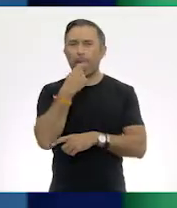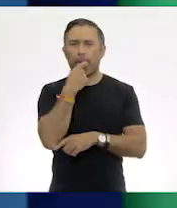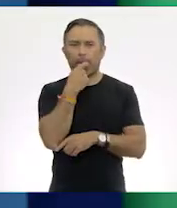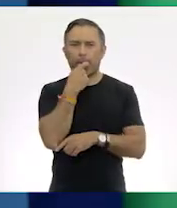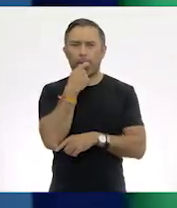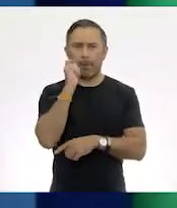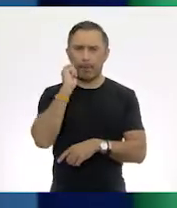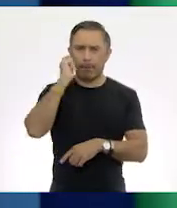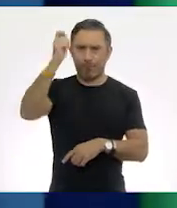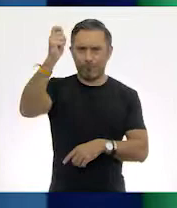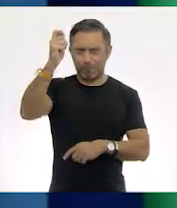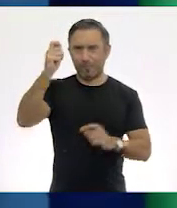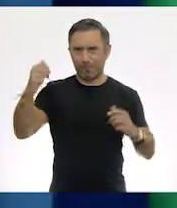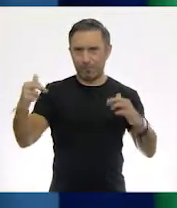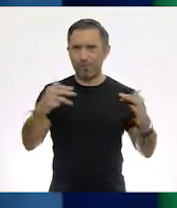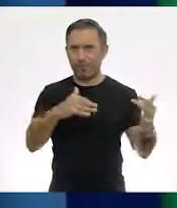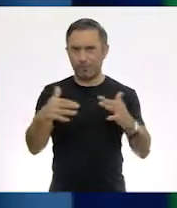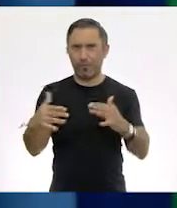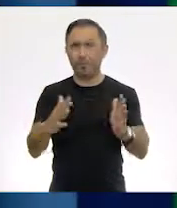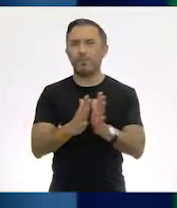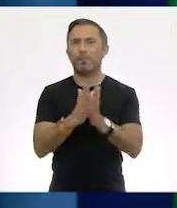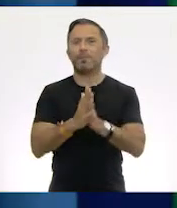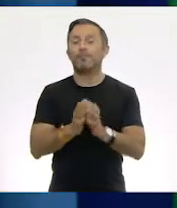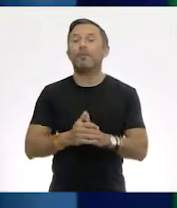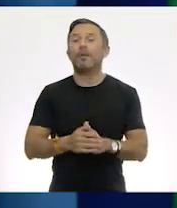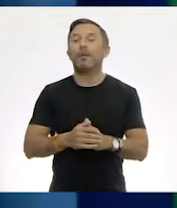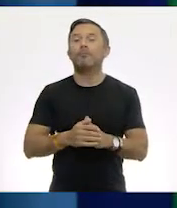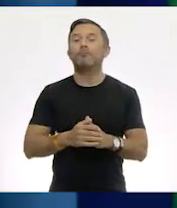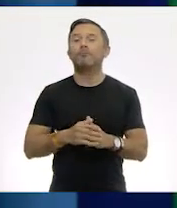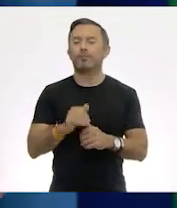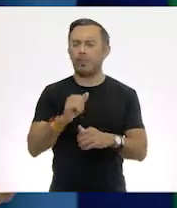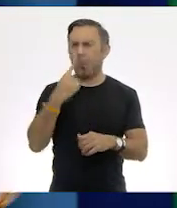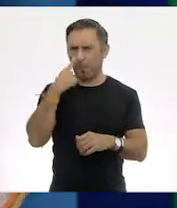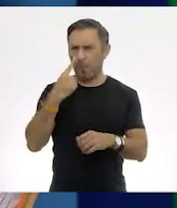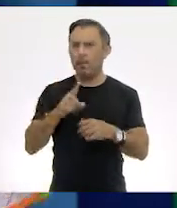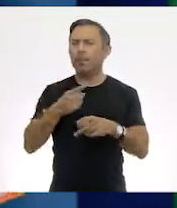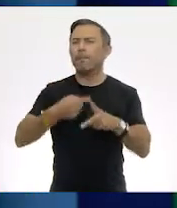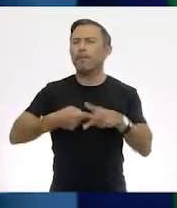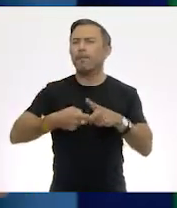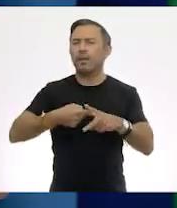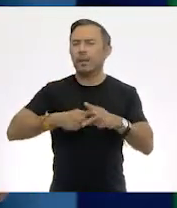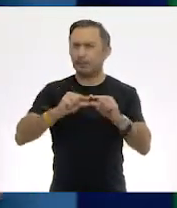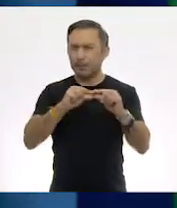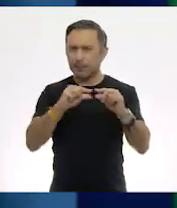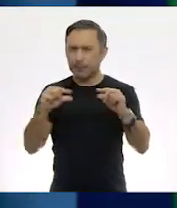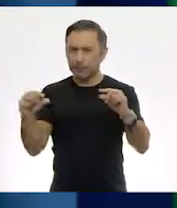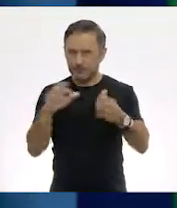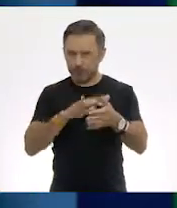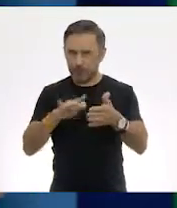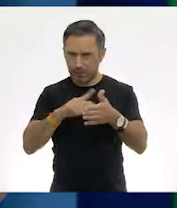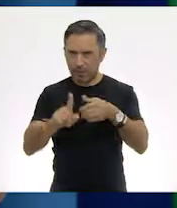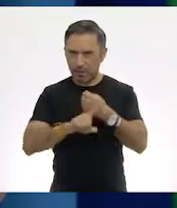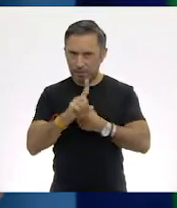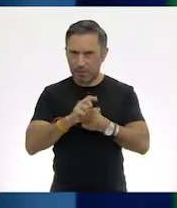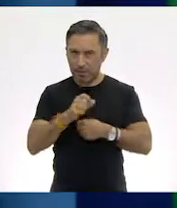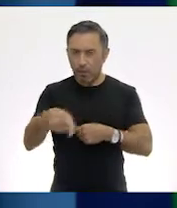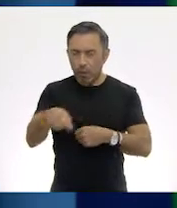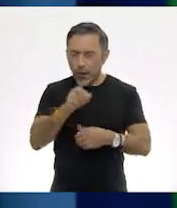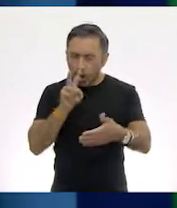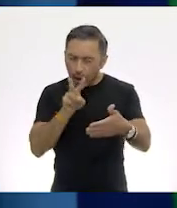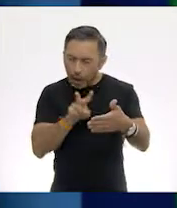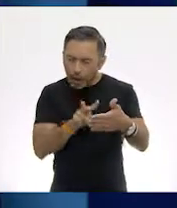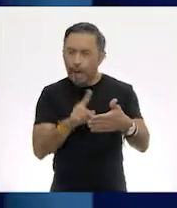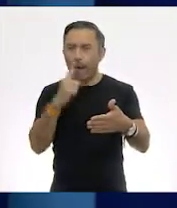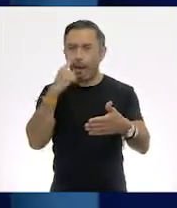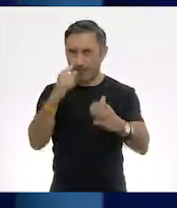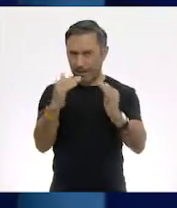Vamos a ver el siguiente problema. Visualícenlo bien allá en casa. Ahora,